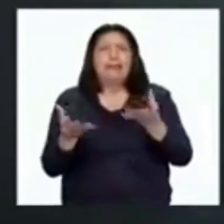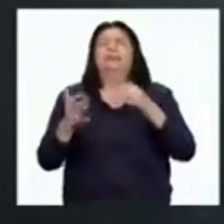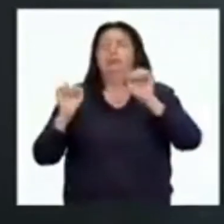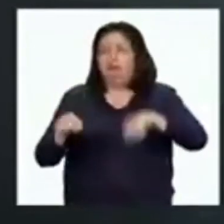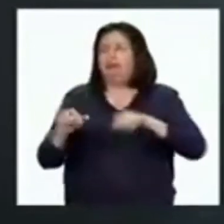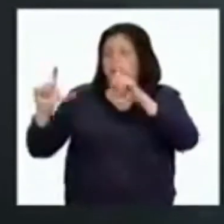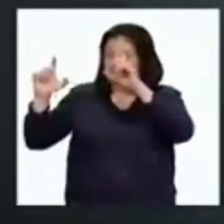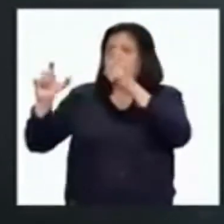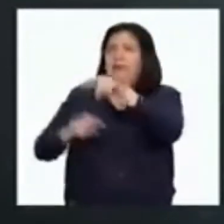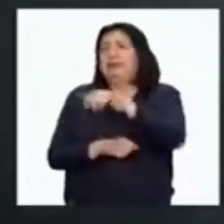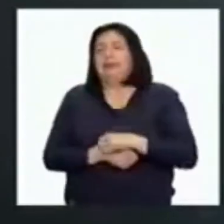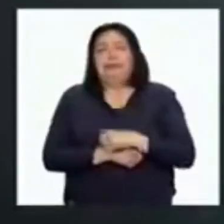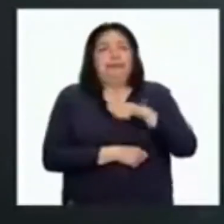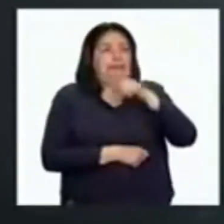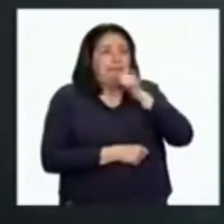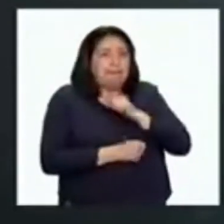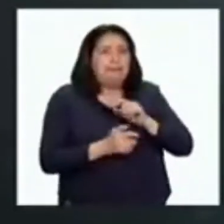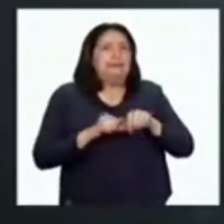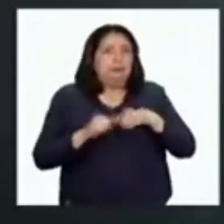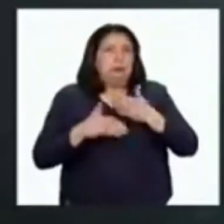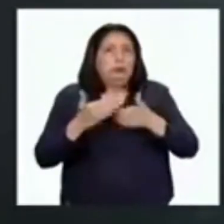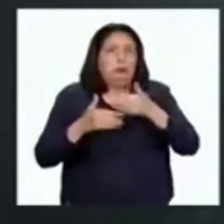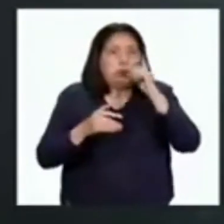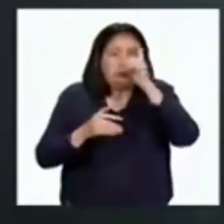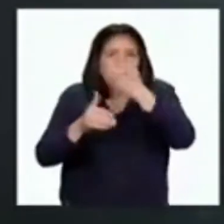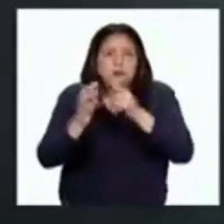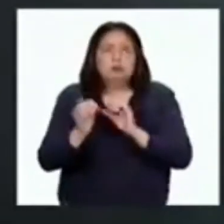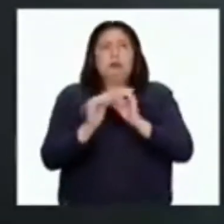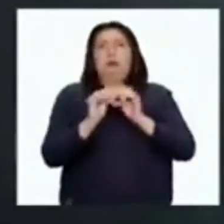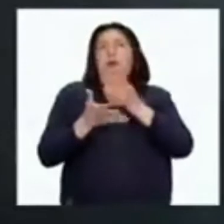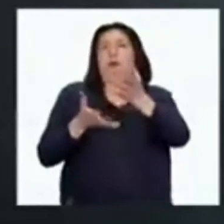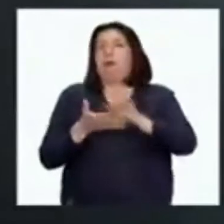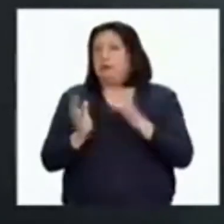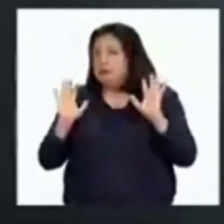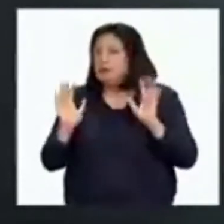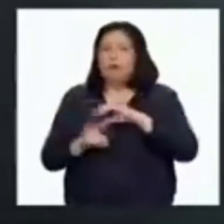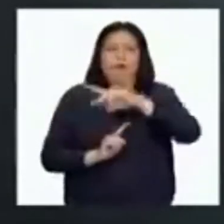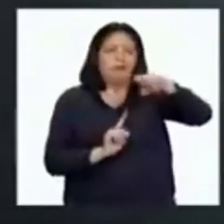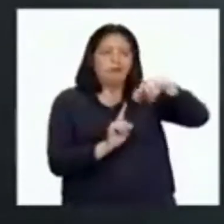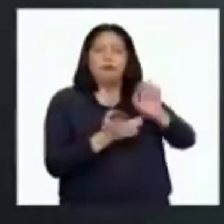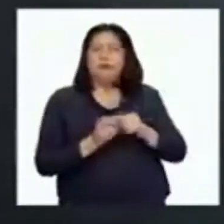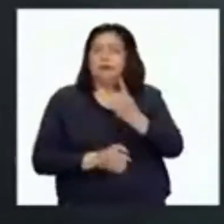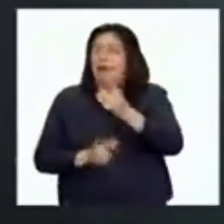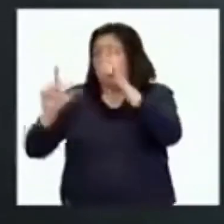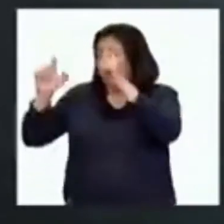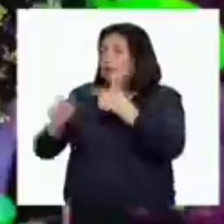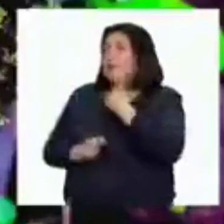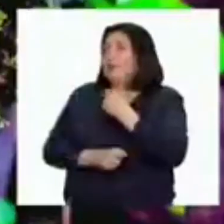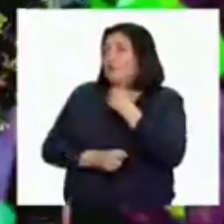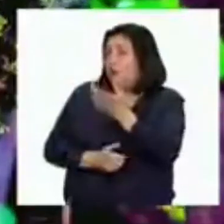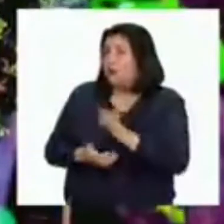Es aquí donde la resiliencia significó mucho para mí, y comencé a ver a la resiliencia en todo lo que me rodeaba. Una de las fotos que más me gusta